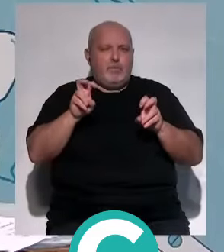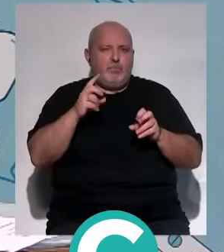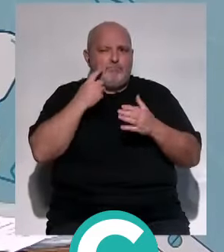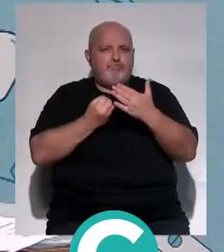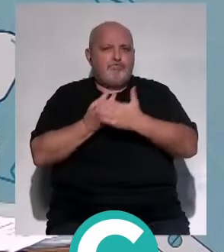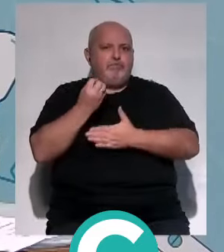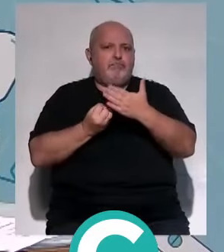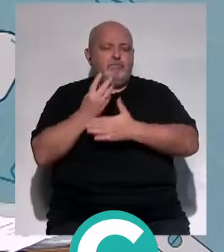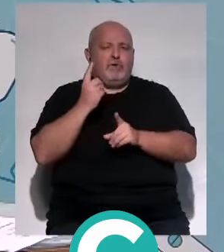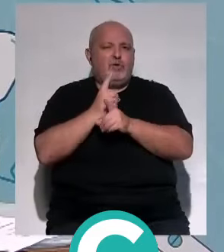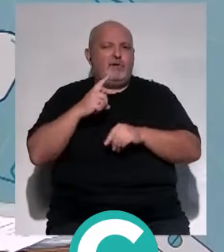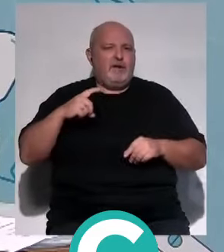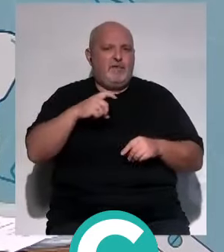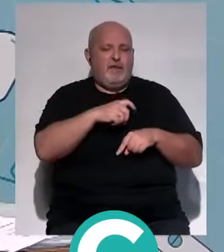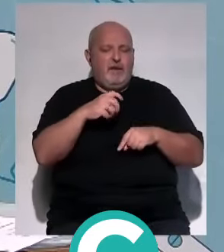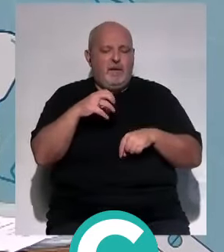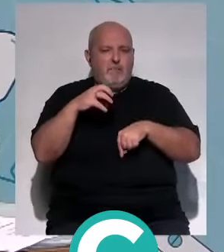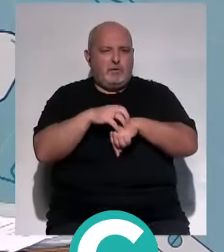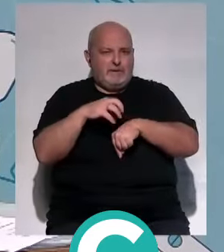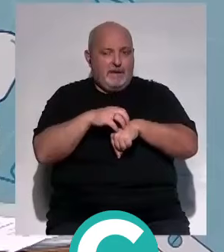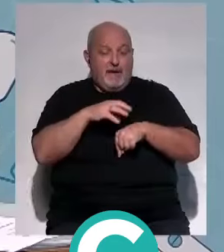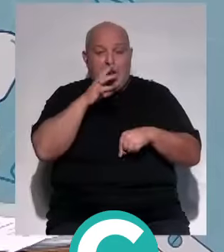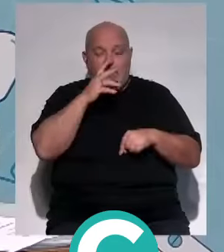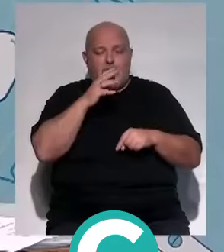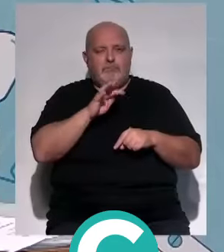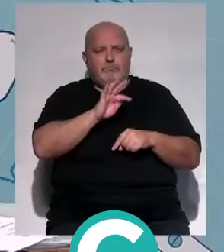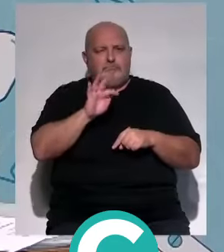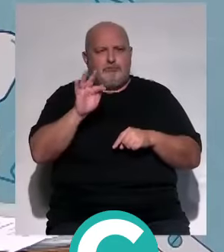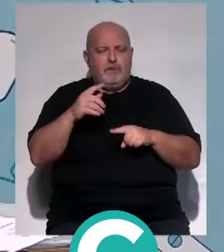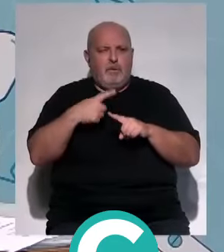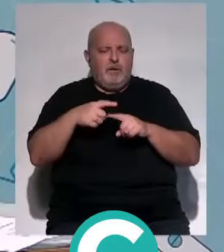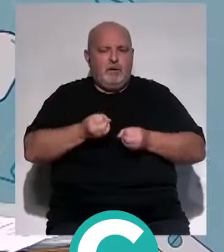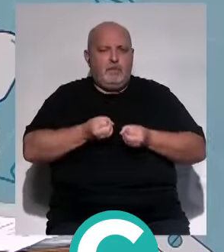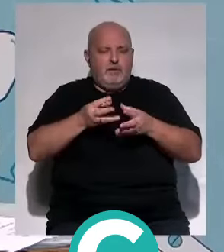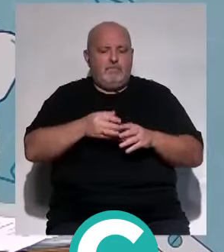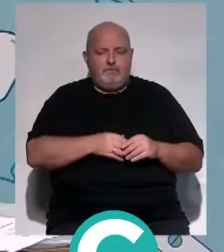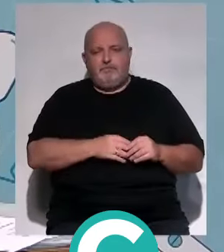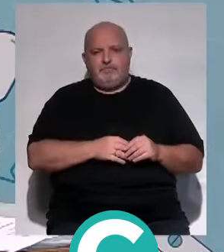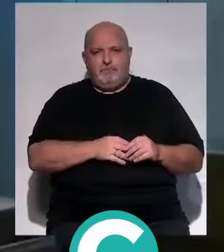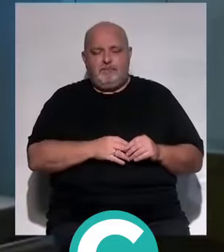produciendo contra el cáncer de próstata. De estas y otras novedades les hablamos ahora.